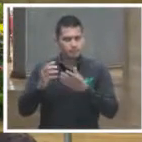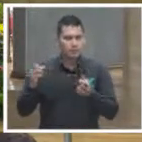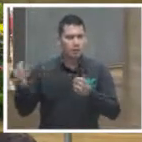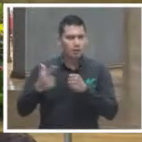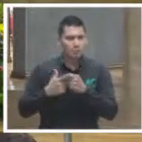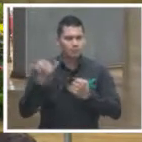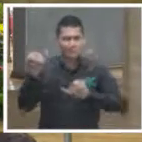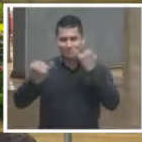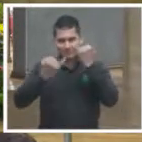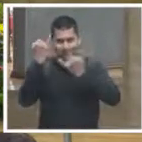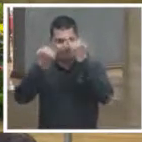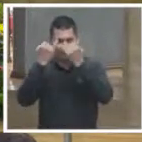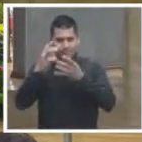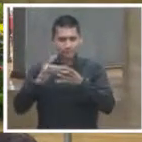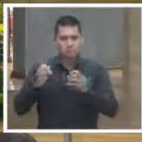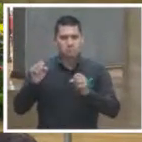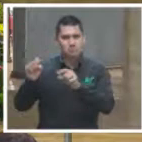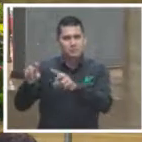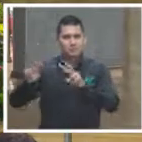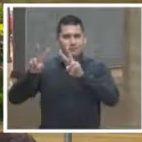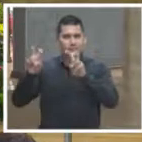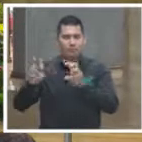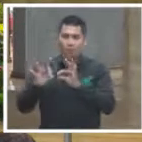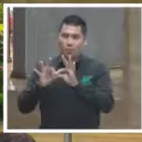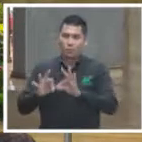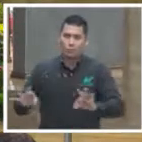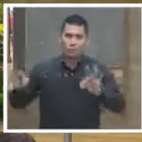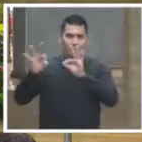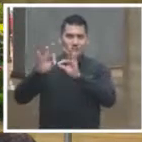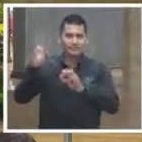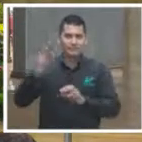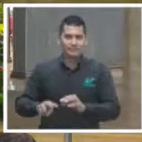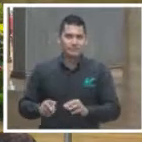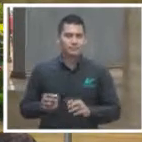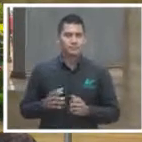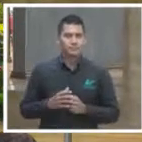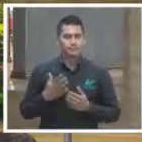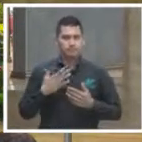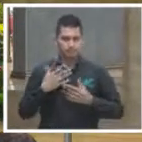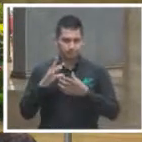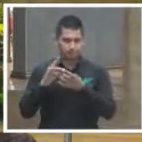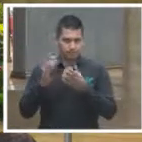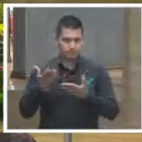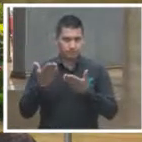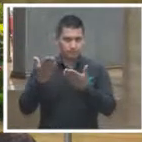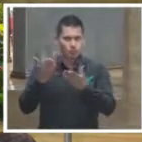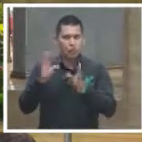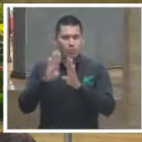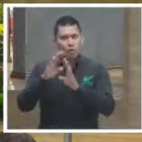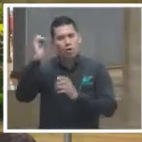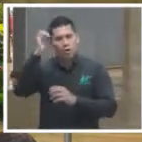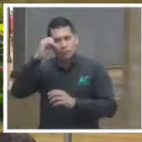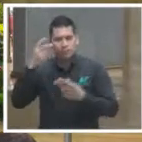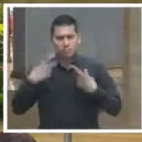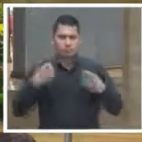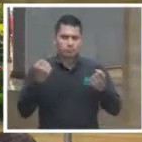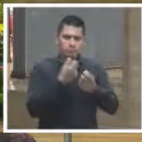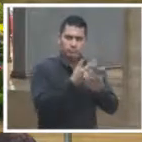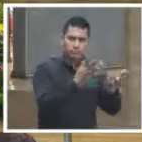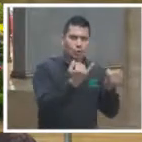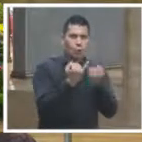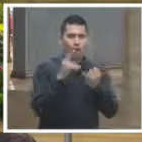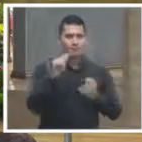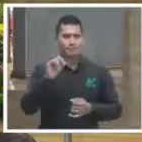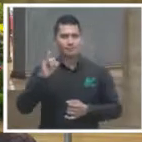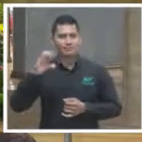respecto a este tema fundamental o los temas fundamentales sobre la opinión pública y las TICs.